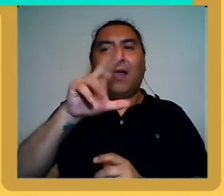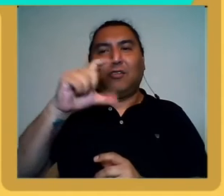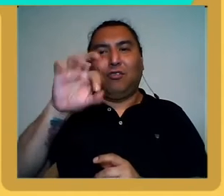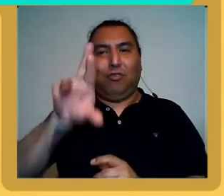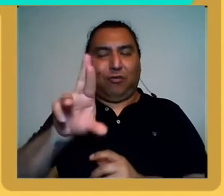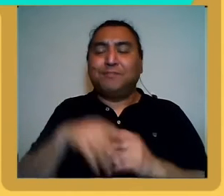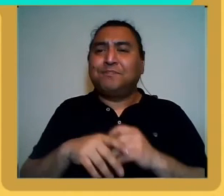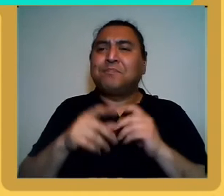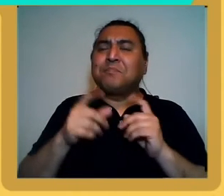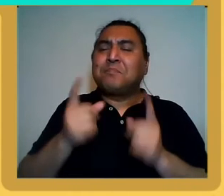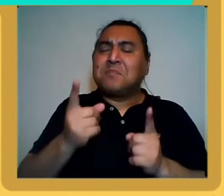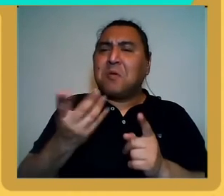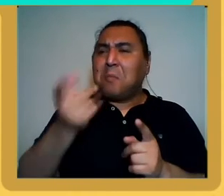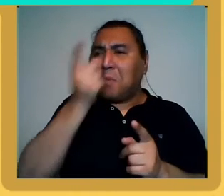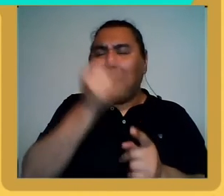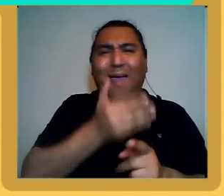mi padre antes de fallecer,